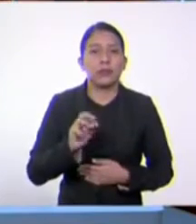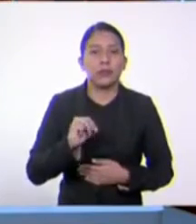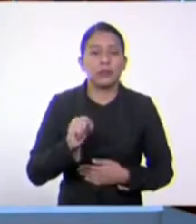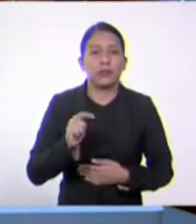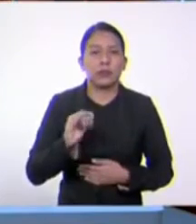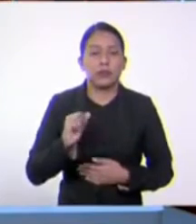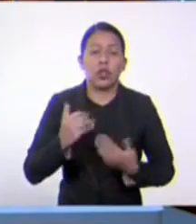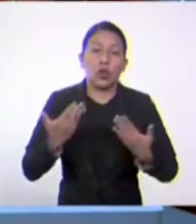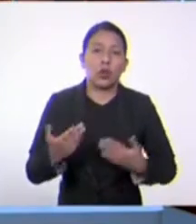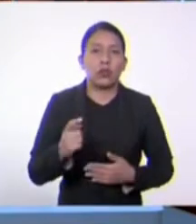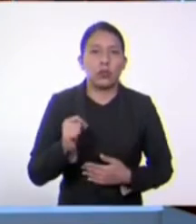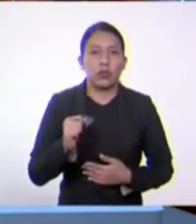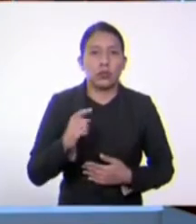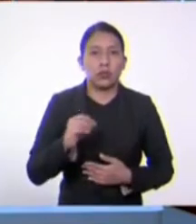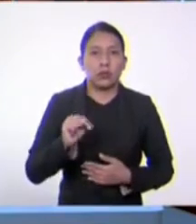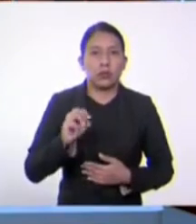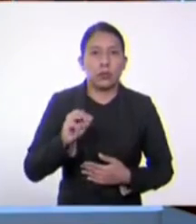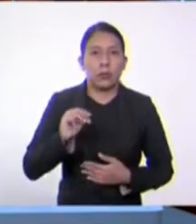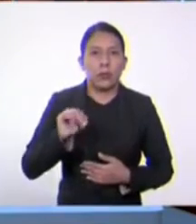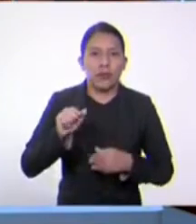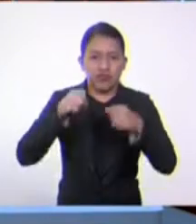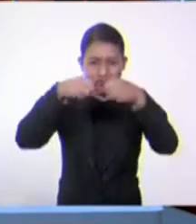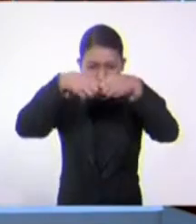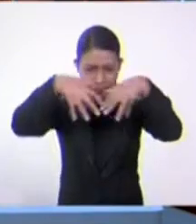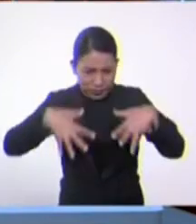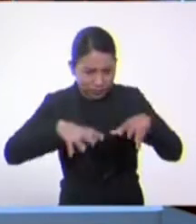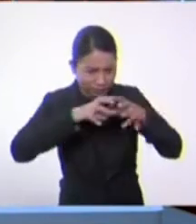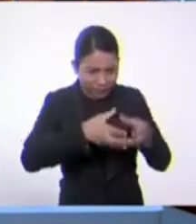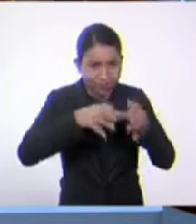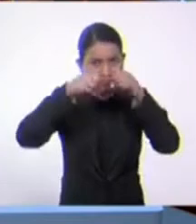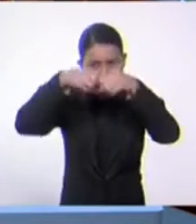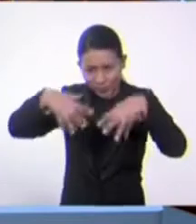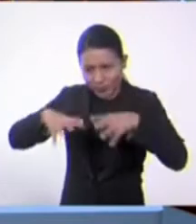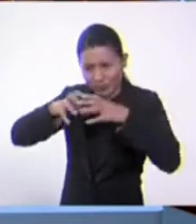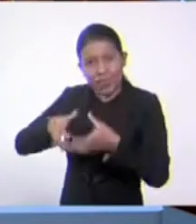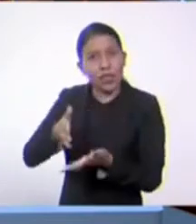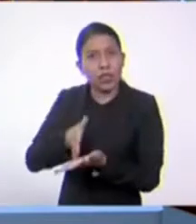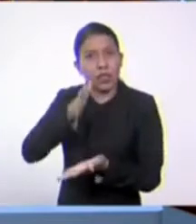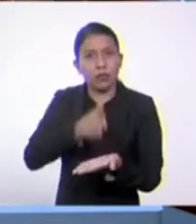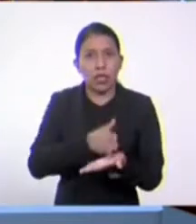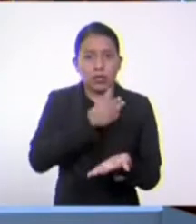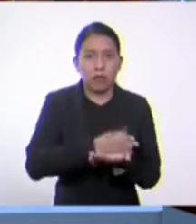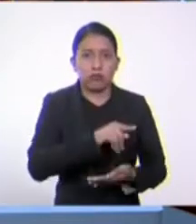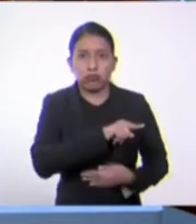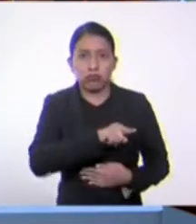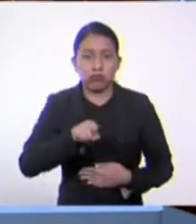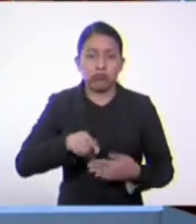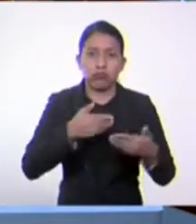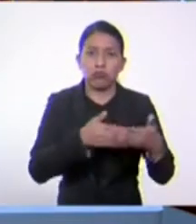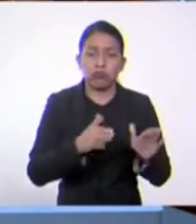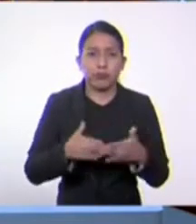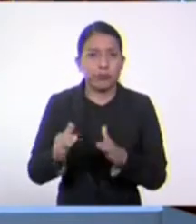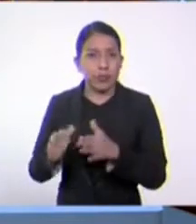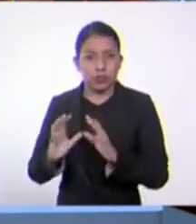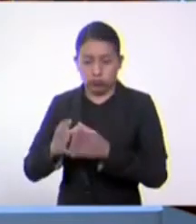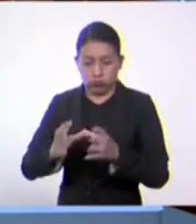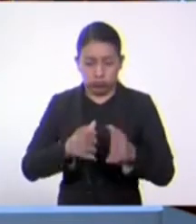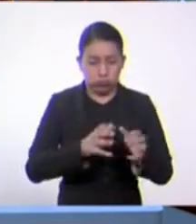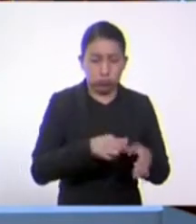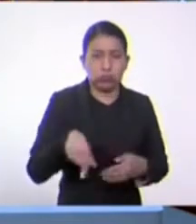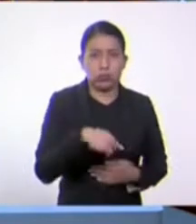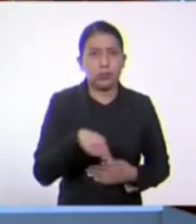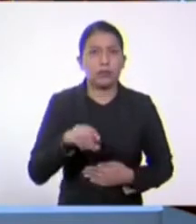taxonomía para hacer la relación evolutiva y la filogenia que tienen diferentes grupos de